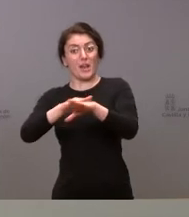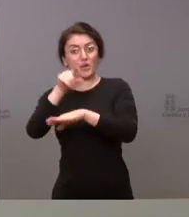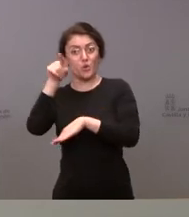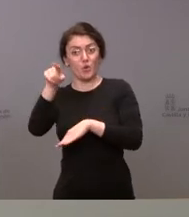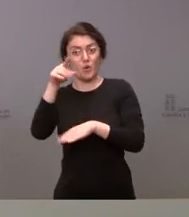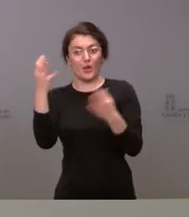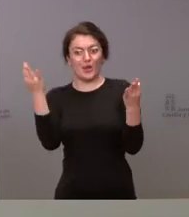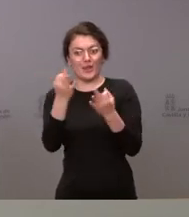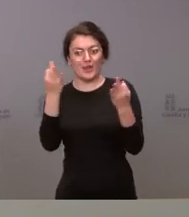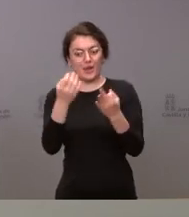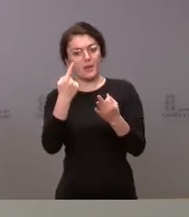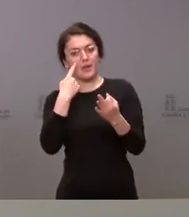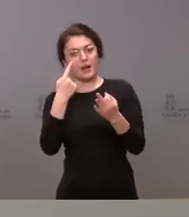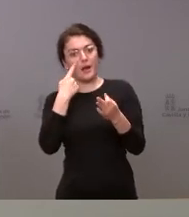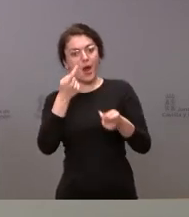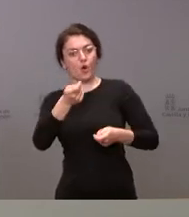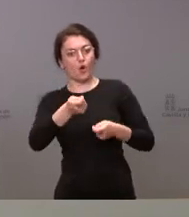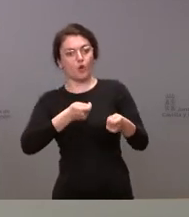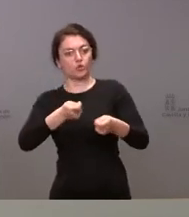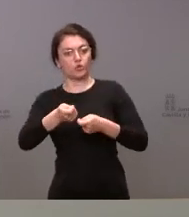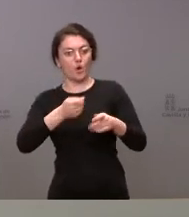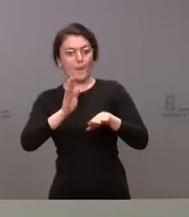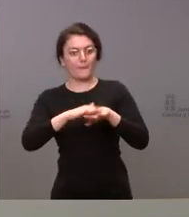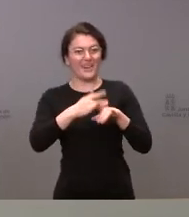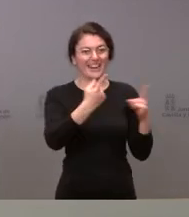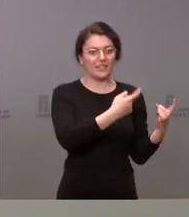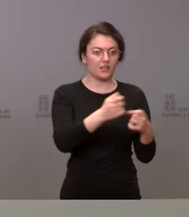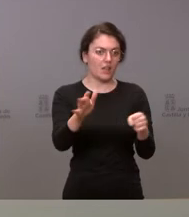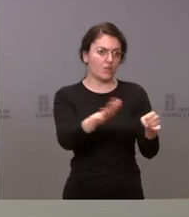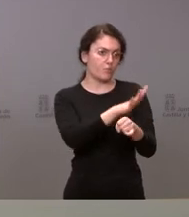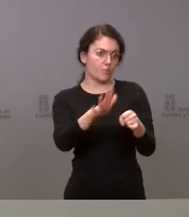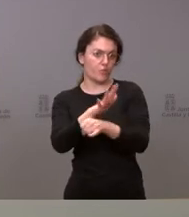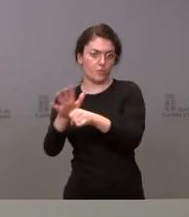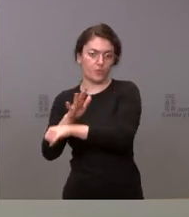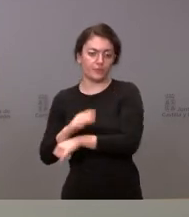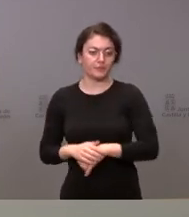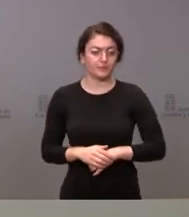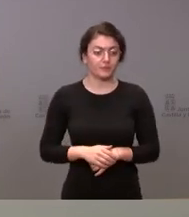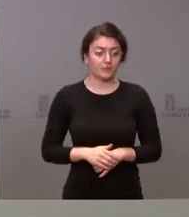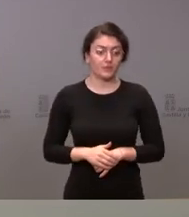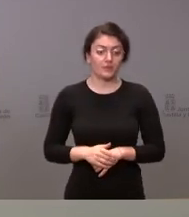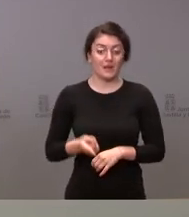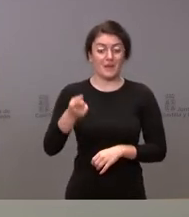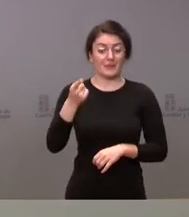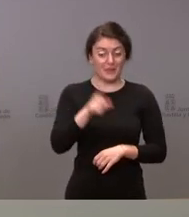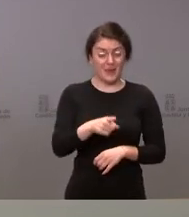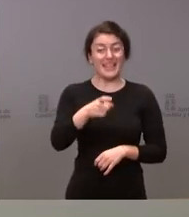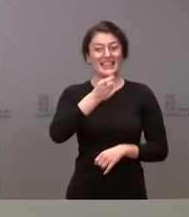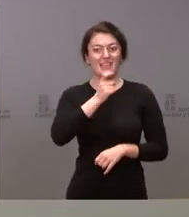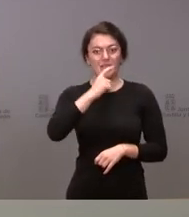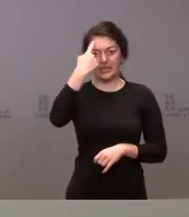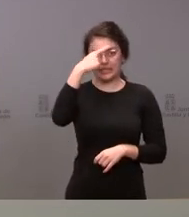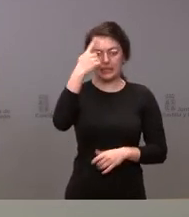canalizando todas estas necesidades que se puedan ir planteando y también es difícil hacer un cálculo cuando no sabemos ni la